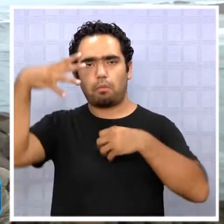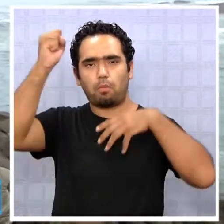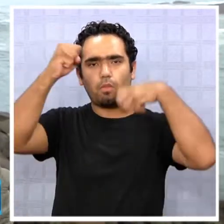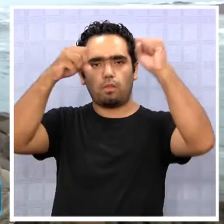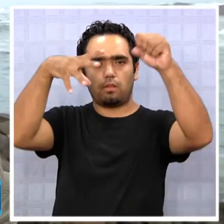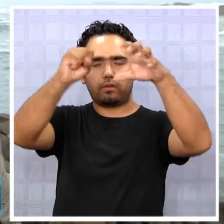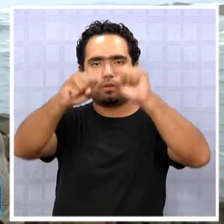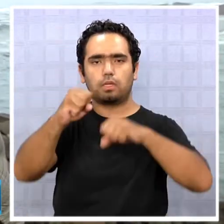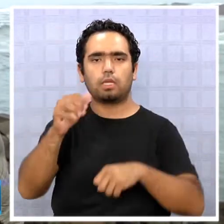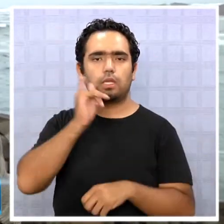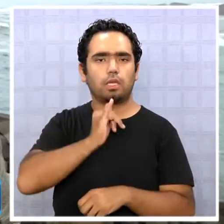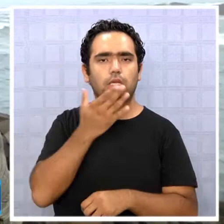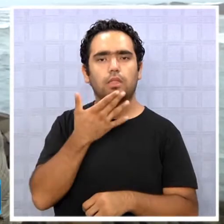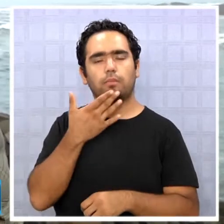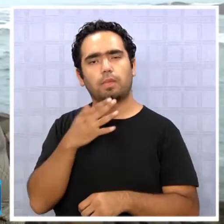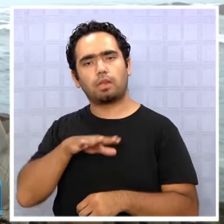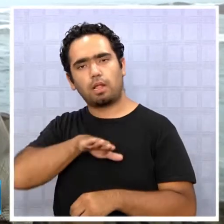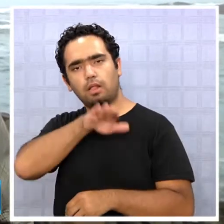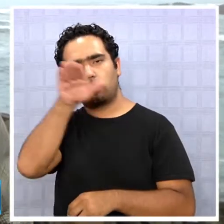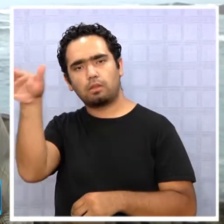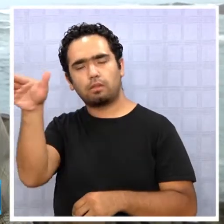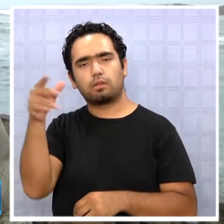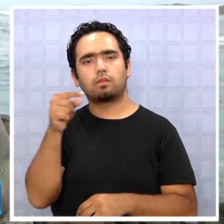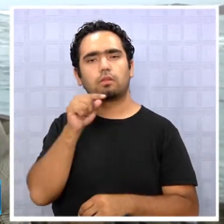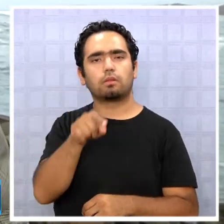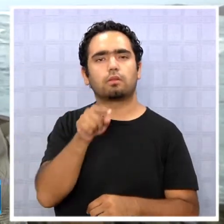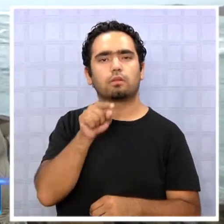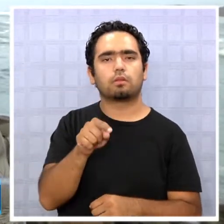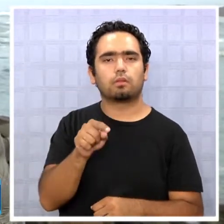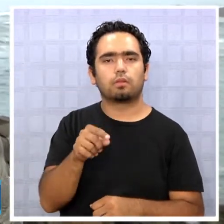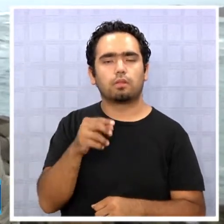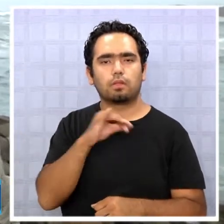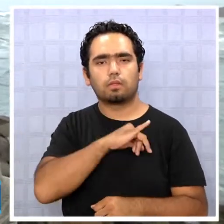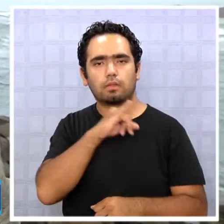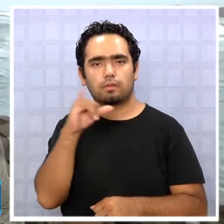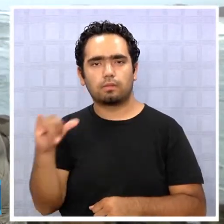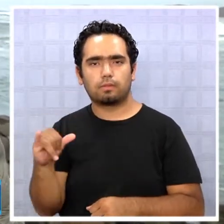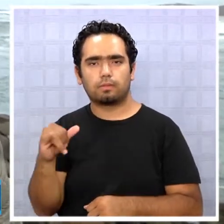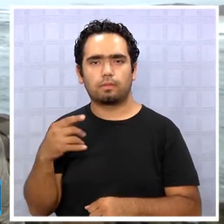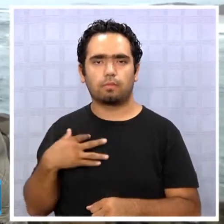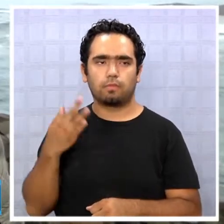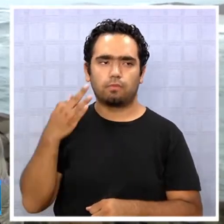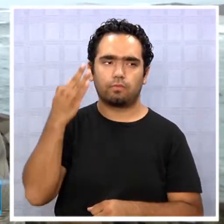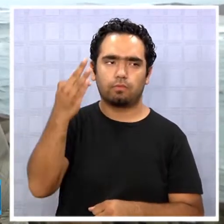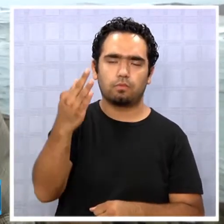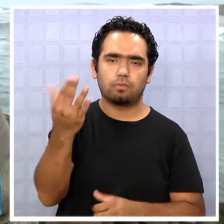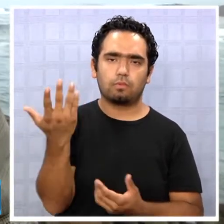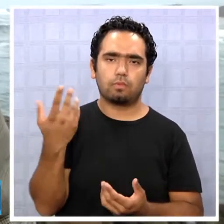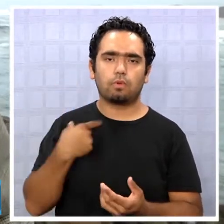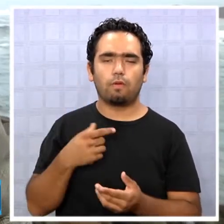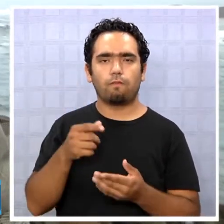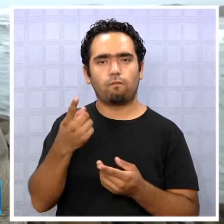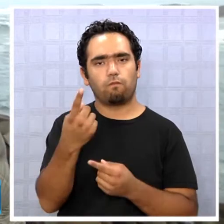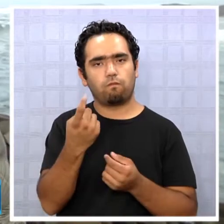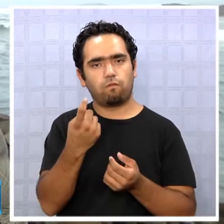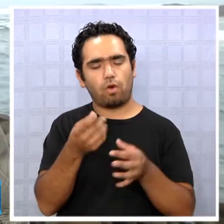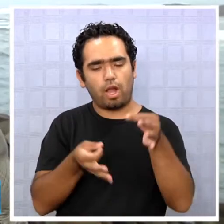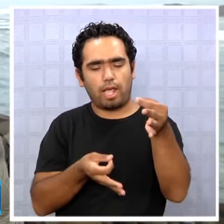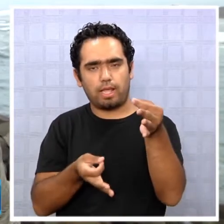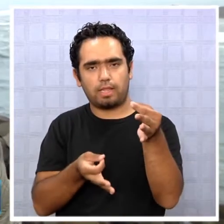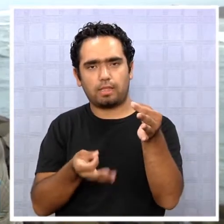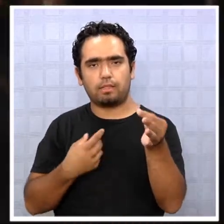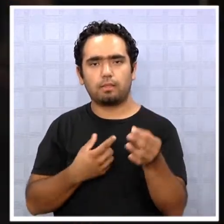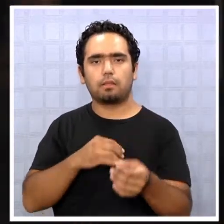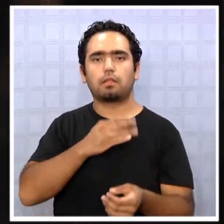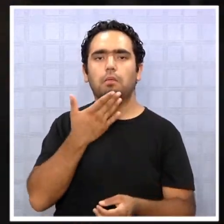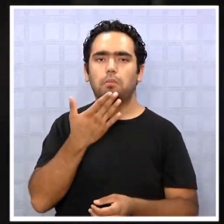Estuvimos prácticamente dos horas sin energía en la ciudad de Iquique y Alto Hospicio y que de alguna forma se vean compensados en las próximas facturas que están